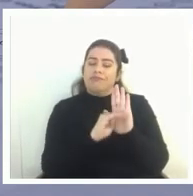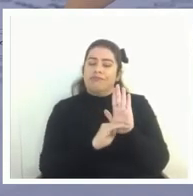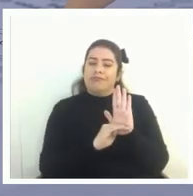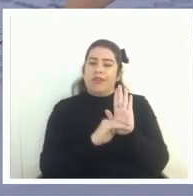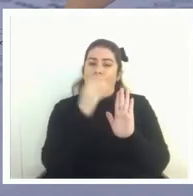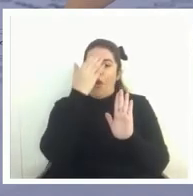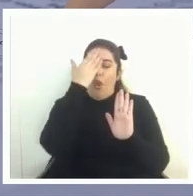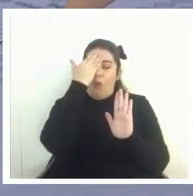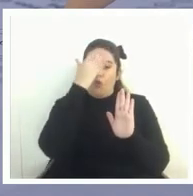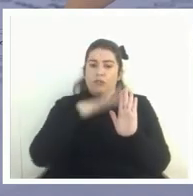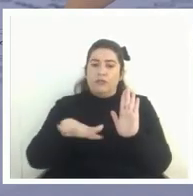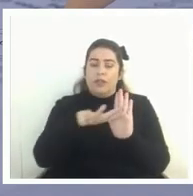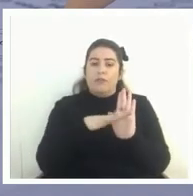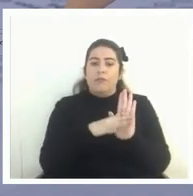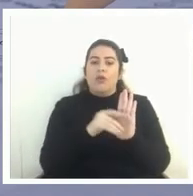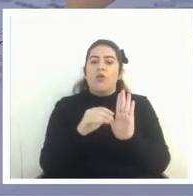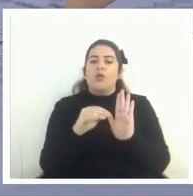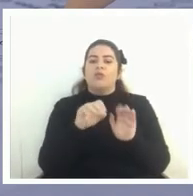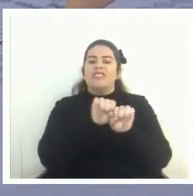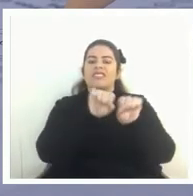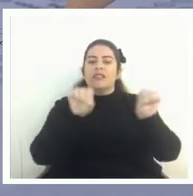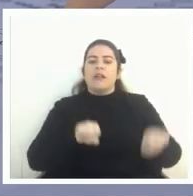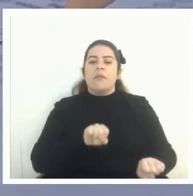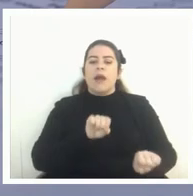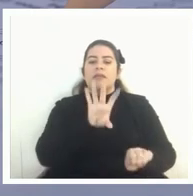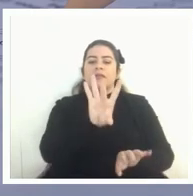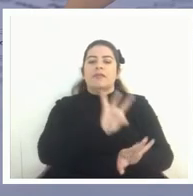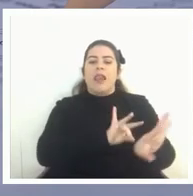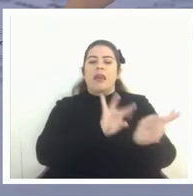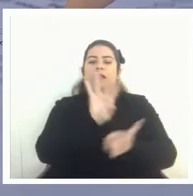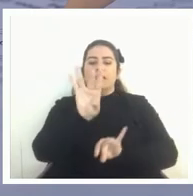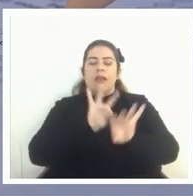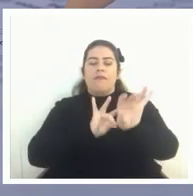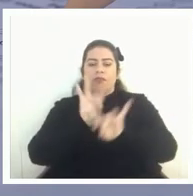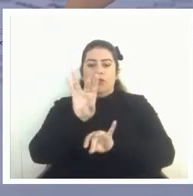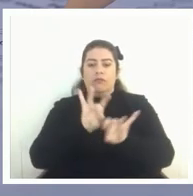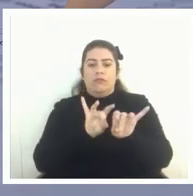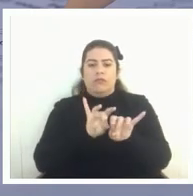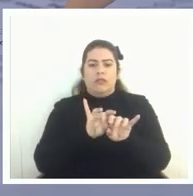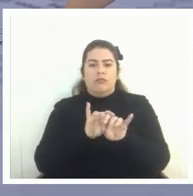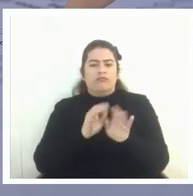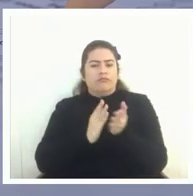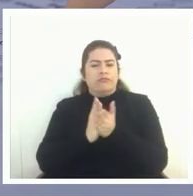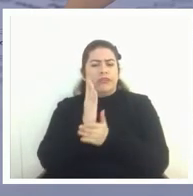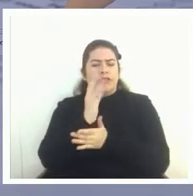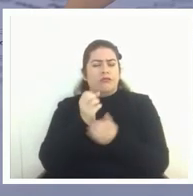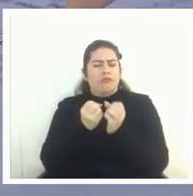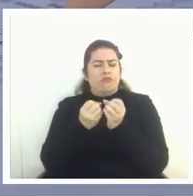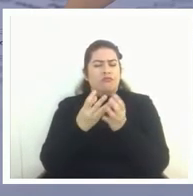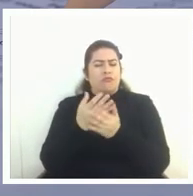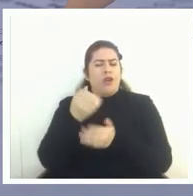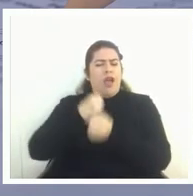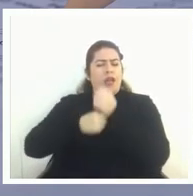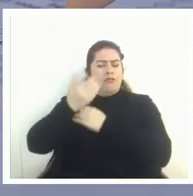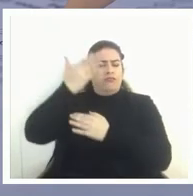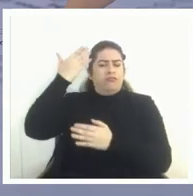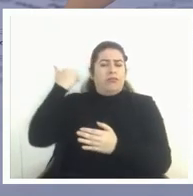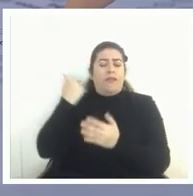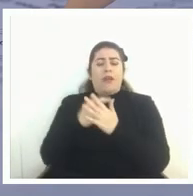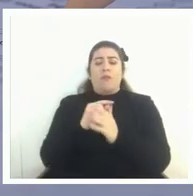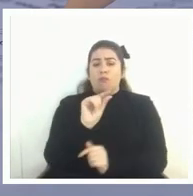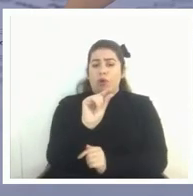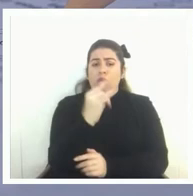un sistema selectivo en este sistema selectivo que se creó hace muchos años cuando efectivamente teníamos muy pocas universidades